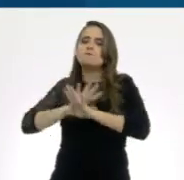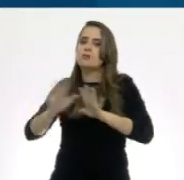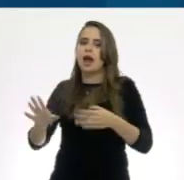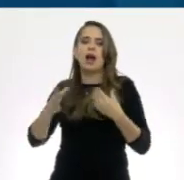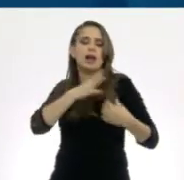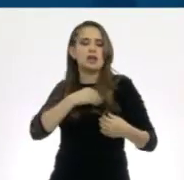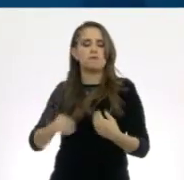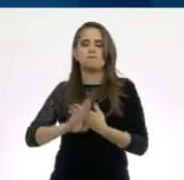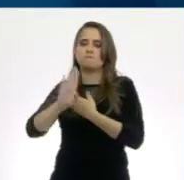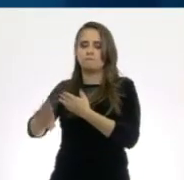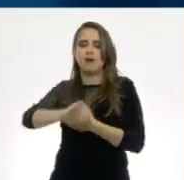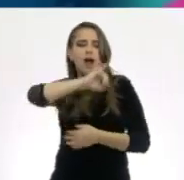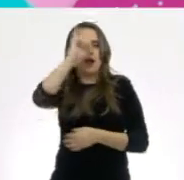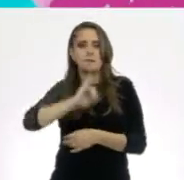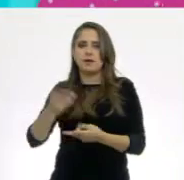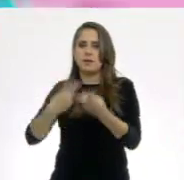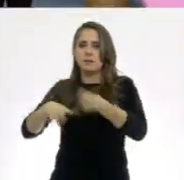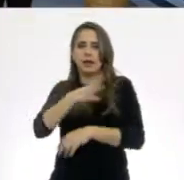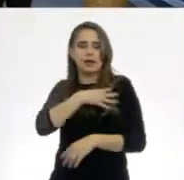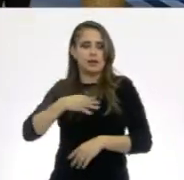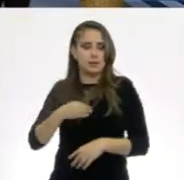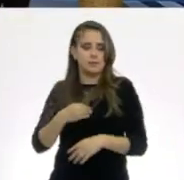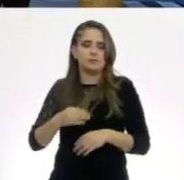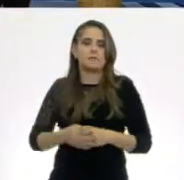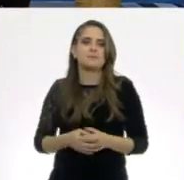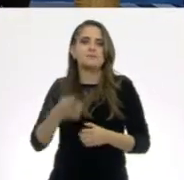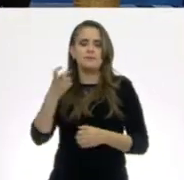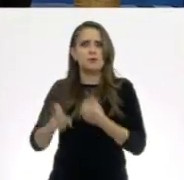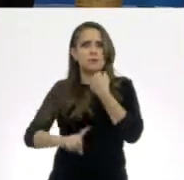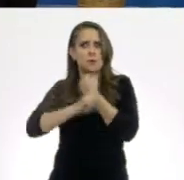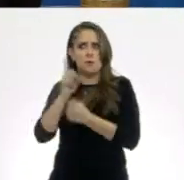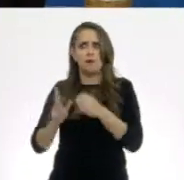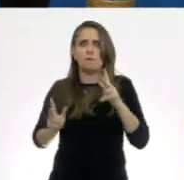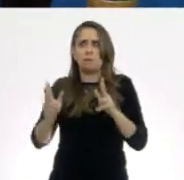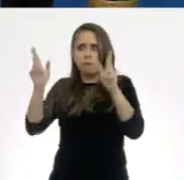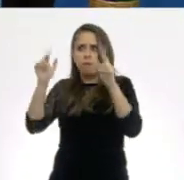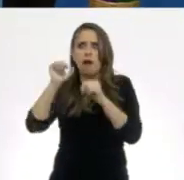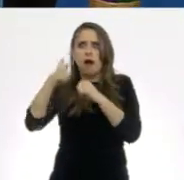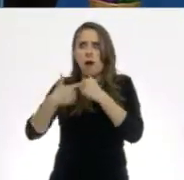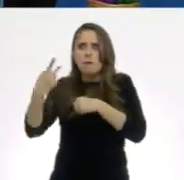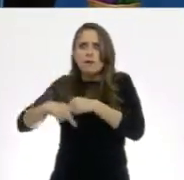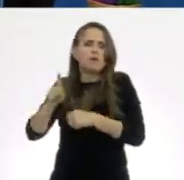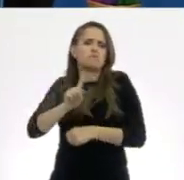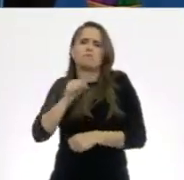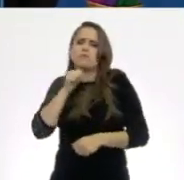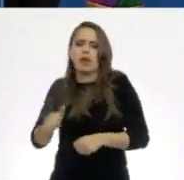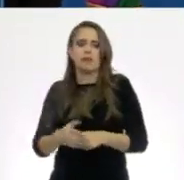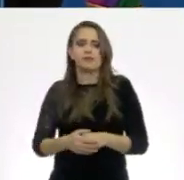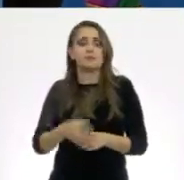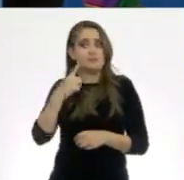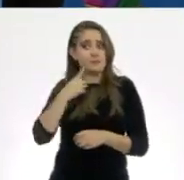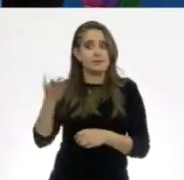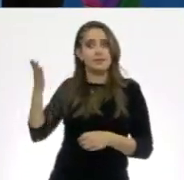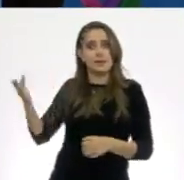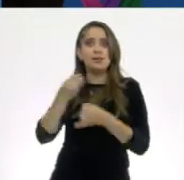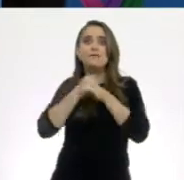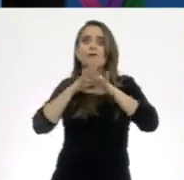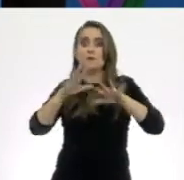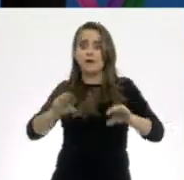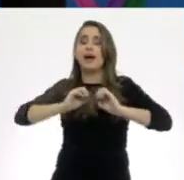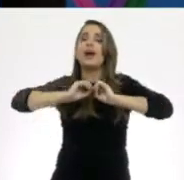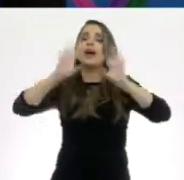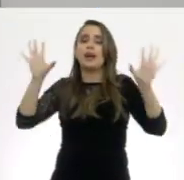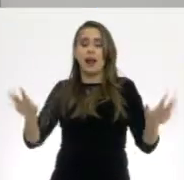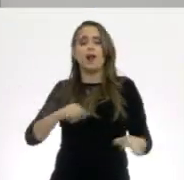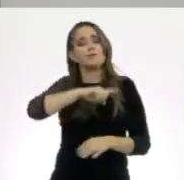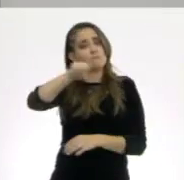funcionamiento sexual del hombre. ¿Qué les pareció el video? Información muy clara, ¿verdad? Es hora de conocer más